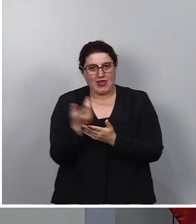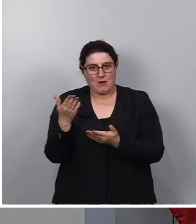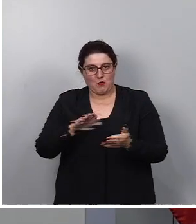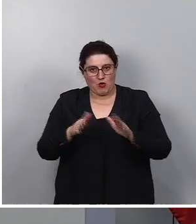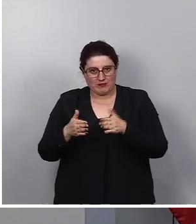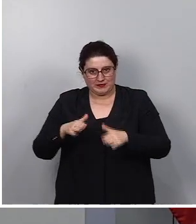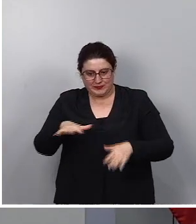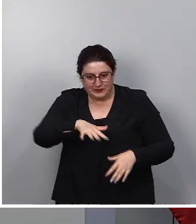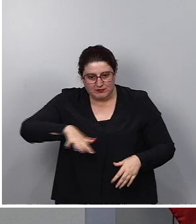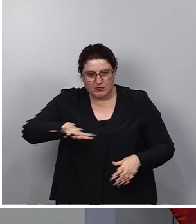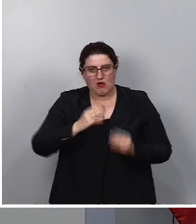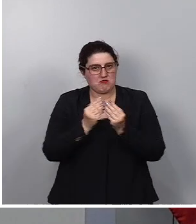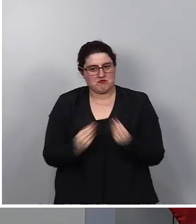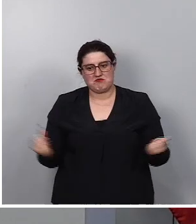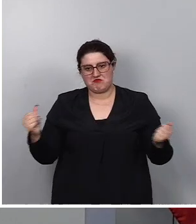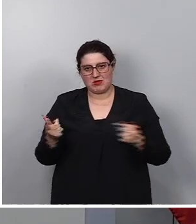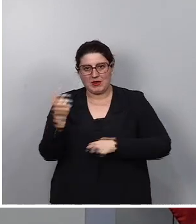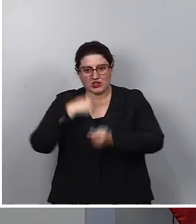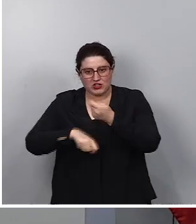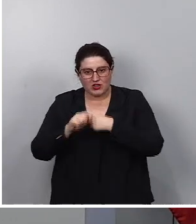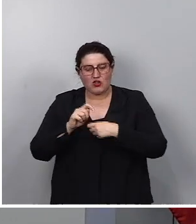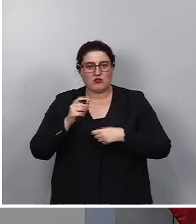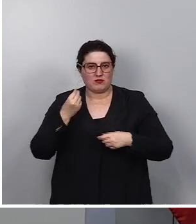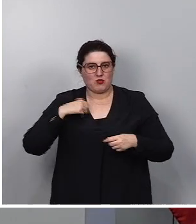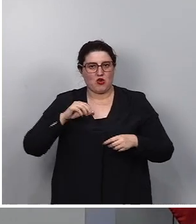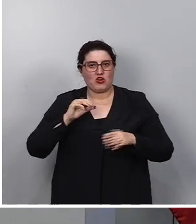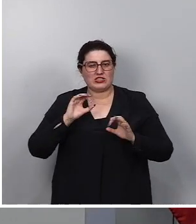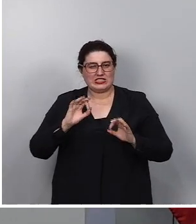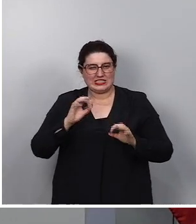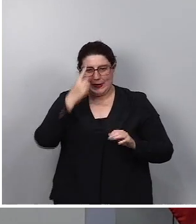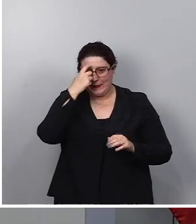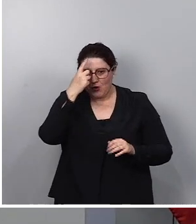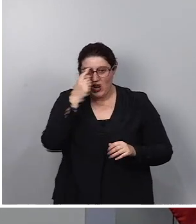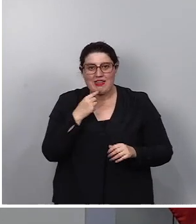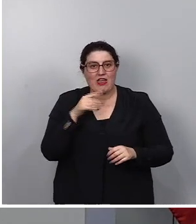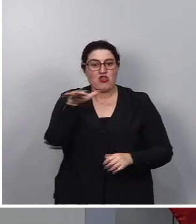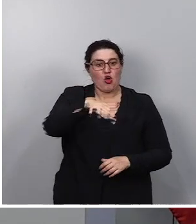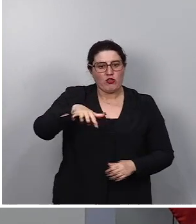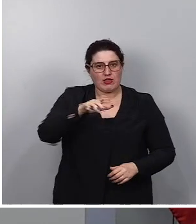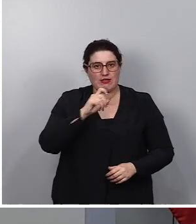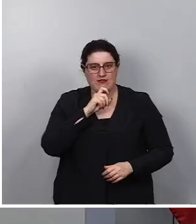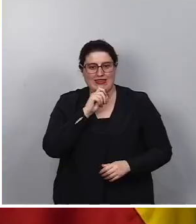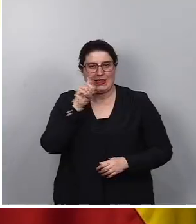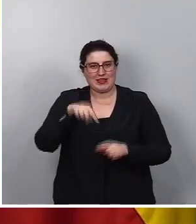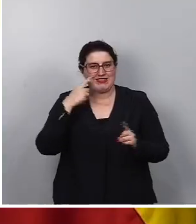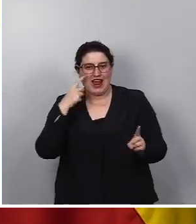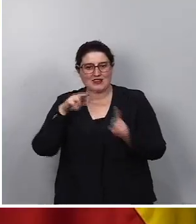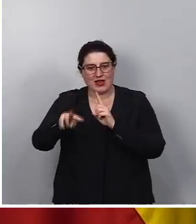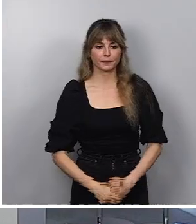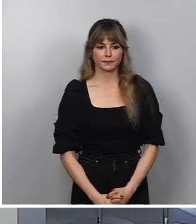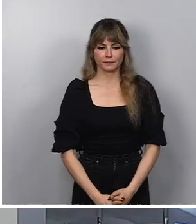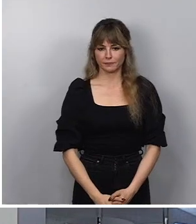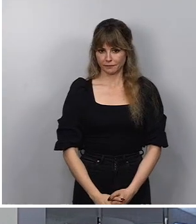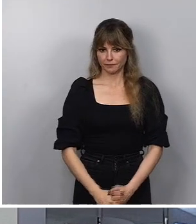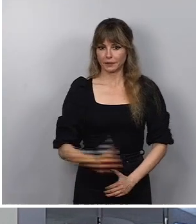a las asociaciones memorialistas que las dificulta e incluso la transparencia a través de las páginas web.